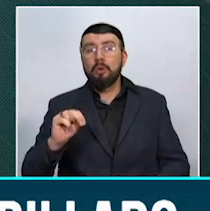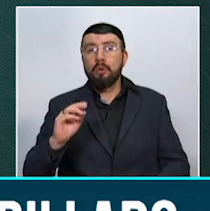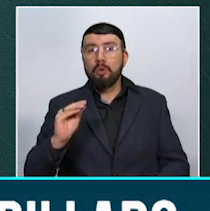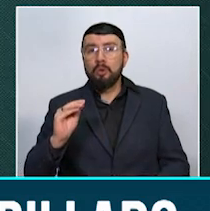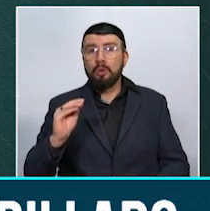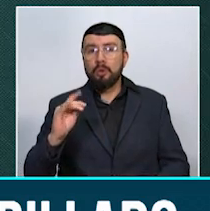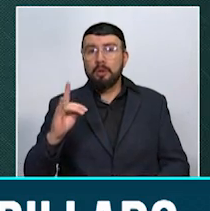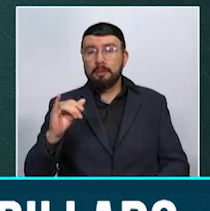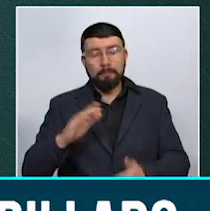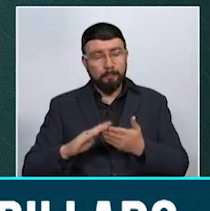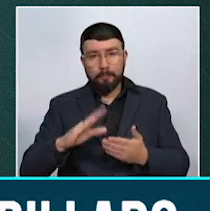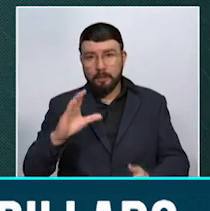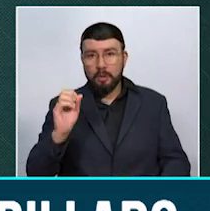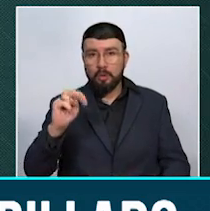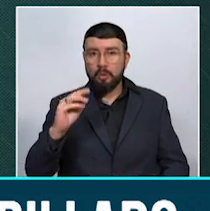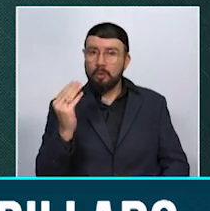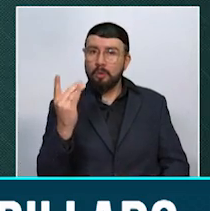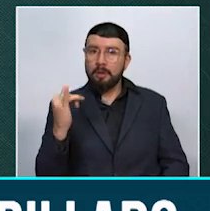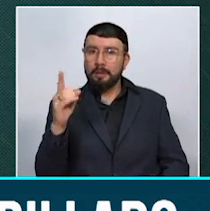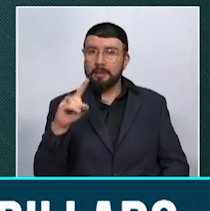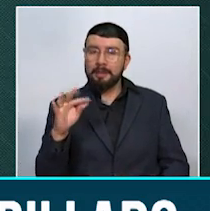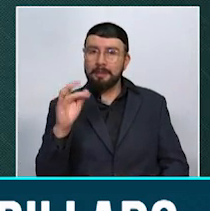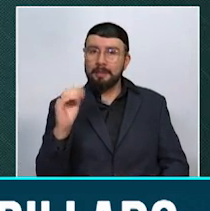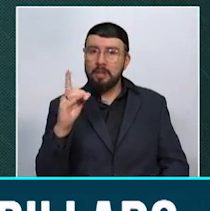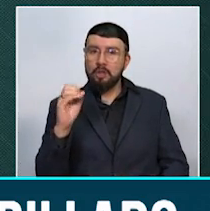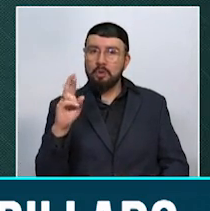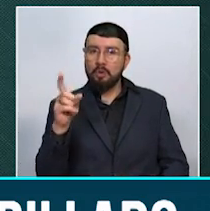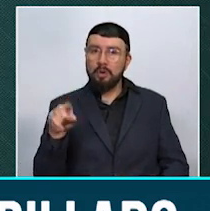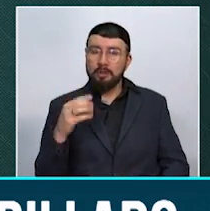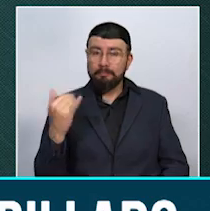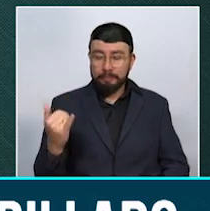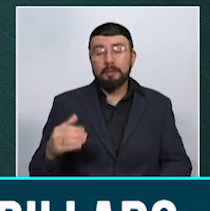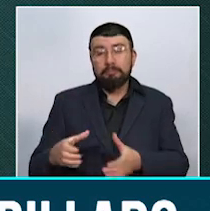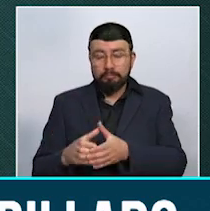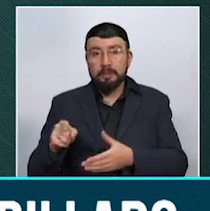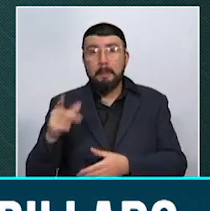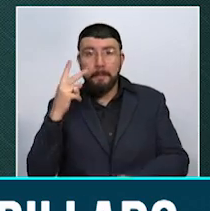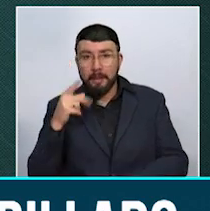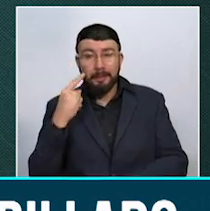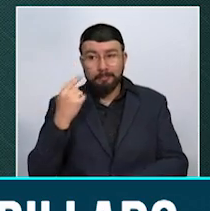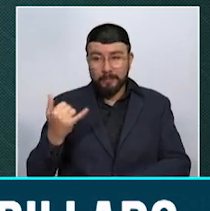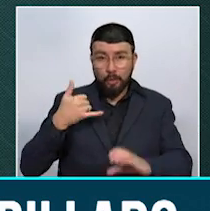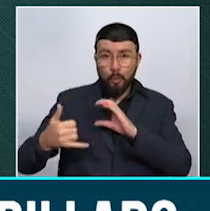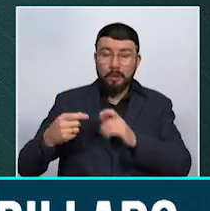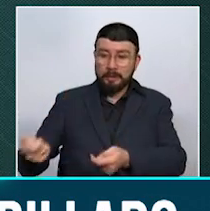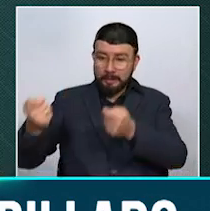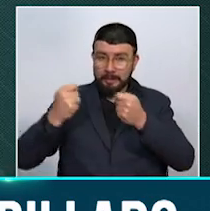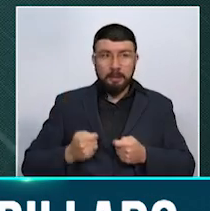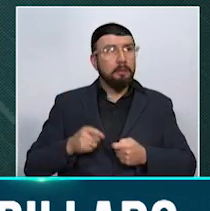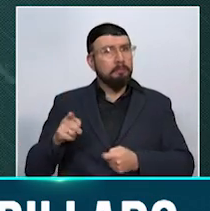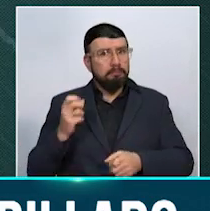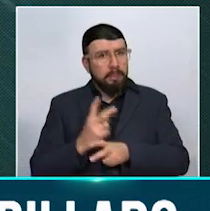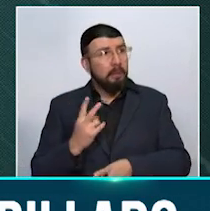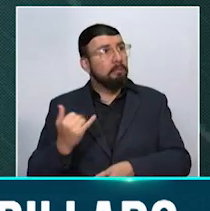ciudad de la Cuba de la ciudad de Pereira. A través de nuestra línea de WhatsApp estamos observando las afectaciones que ha dejado. El peligro que tiene